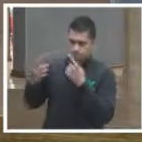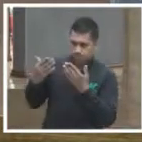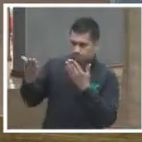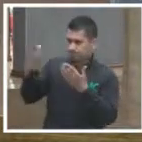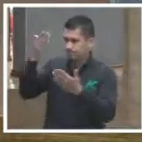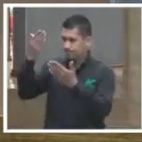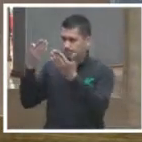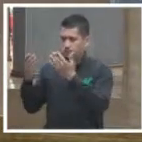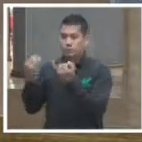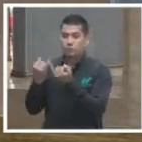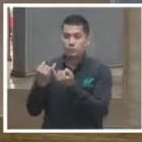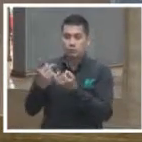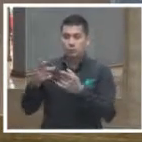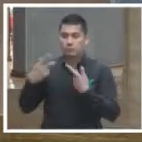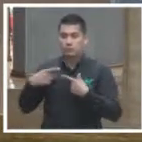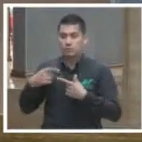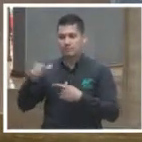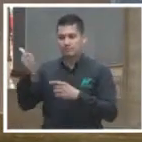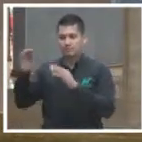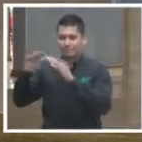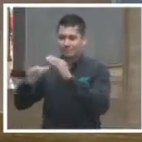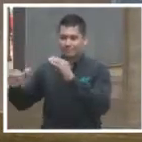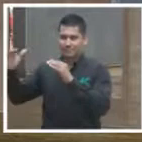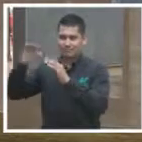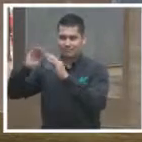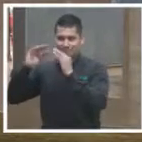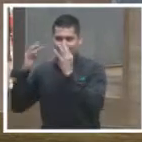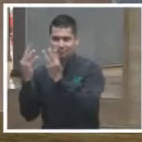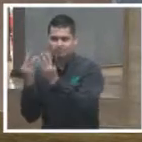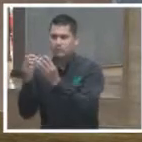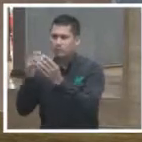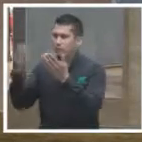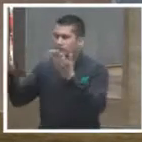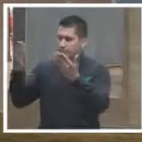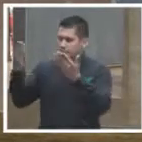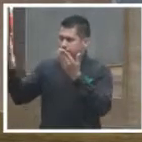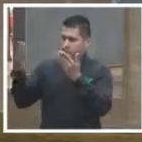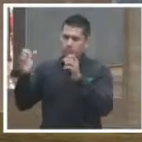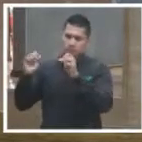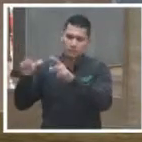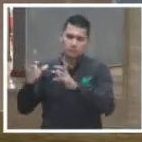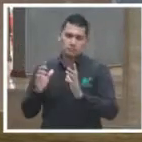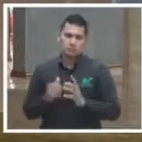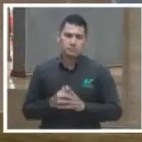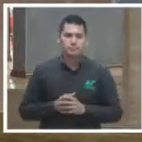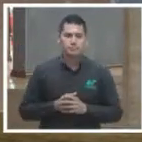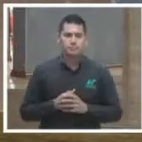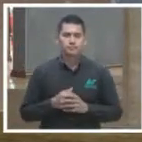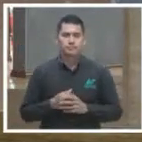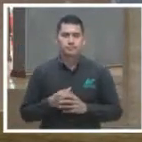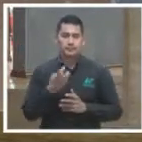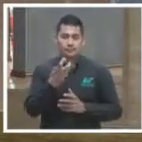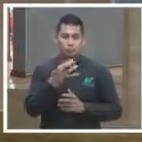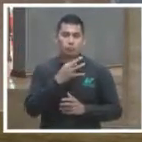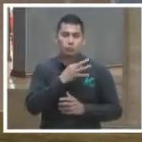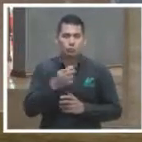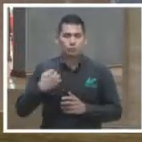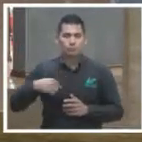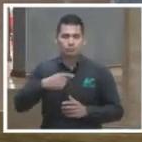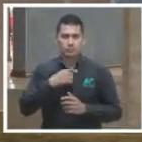con las decisiones de los tribunales entonces ahí podríamos estar midiendo